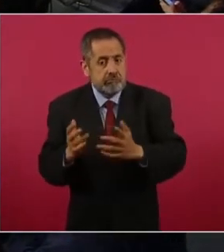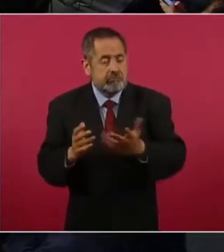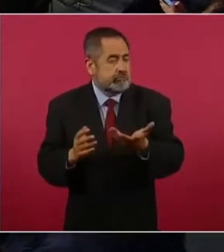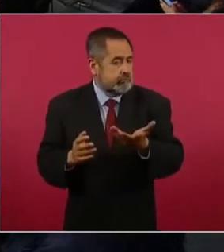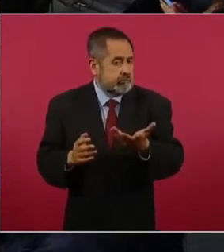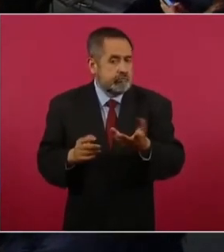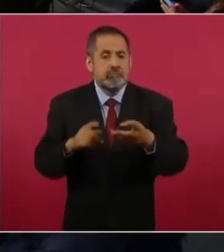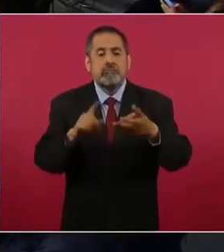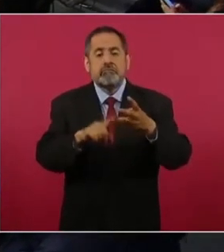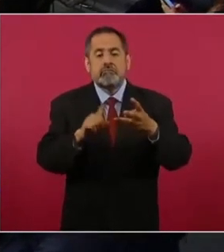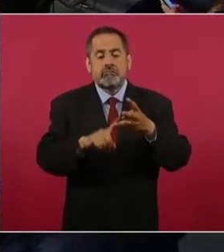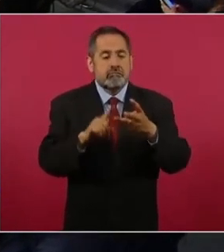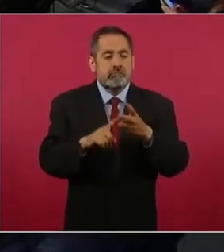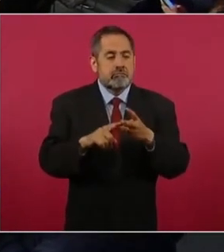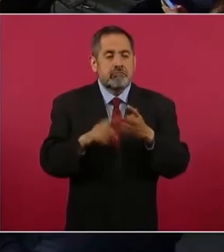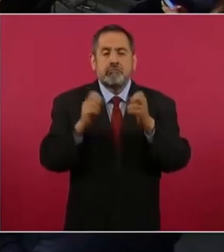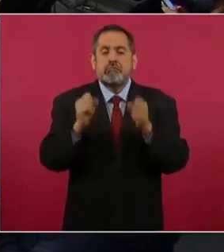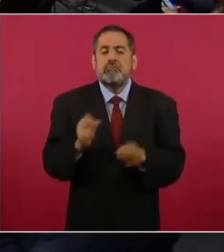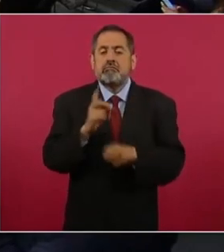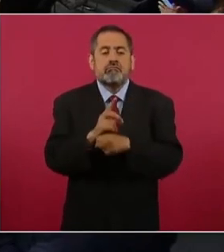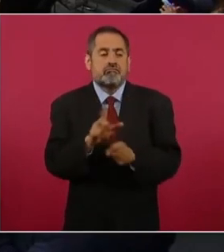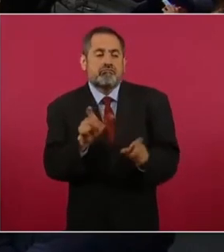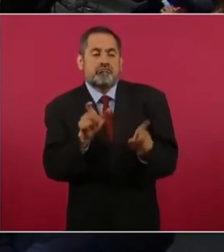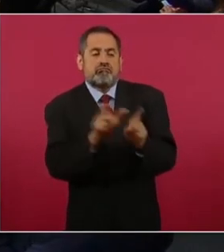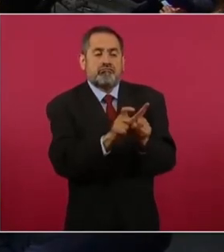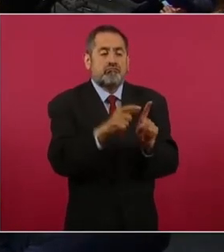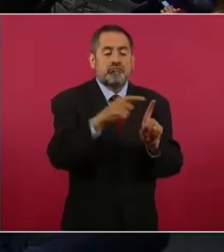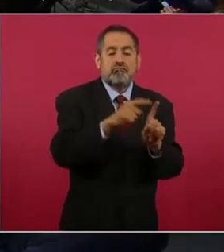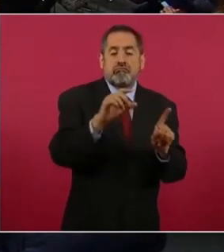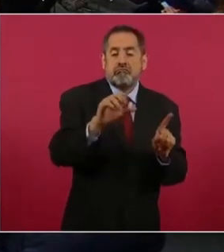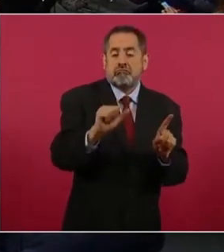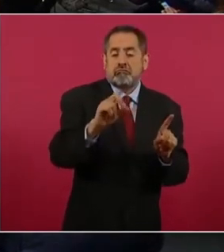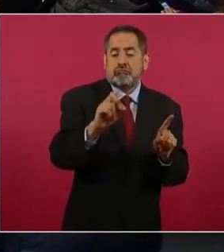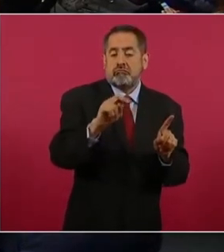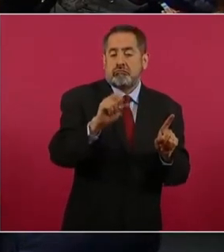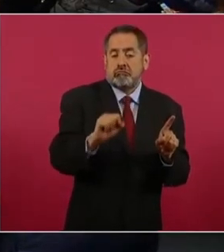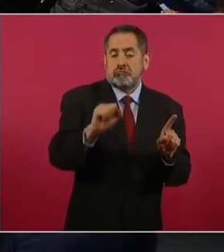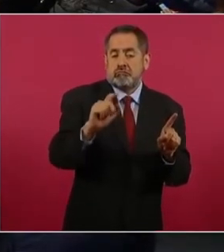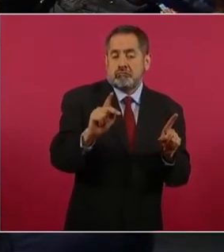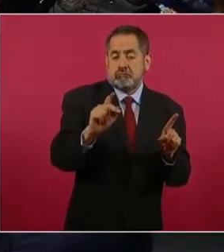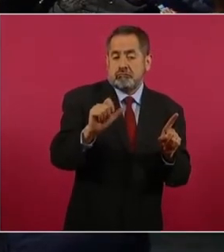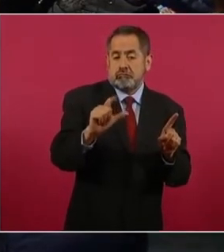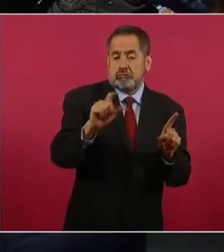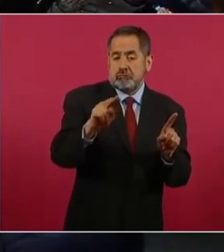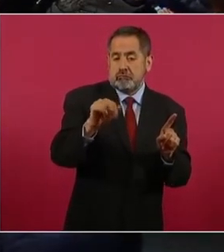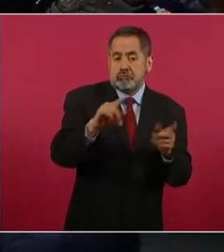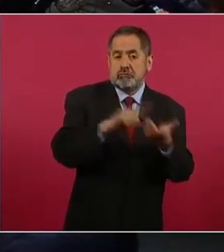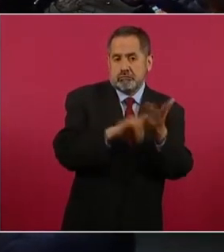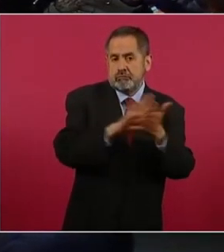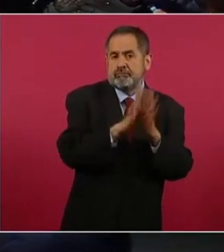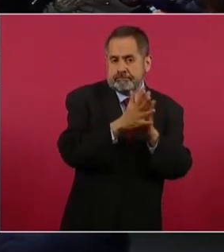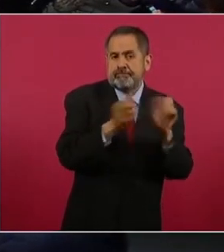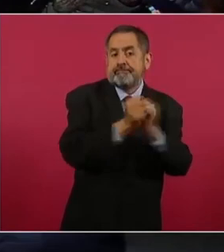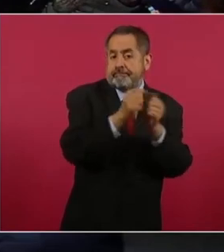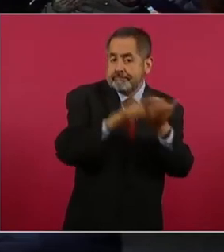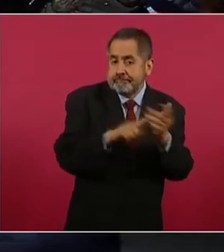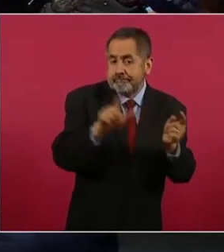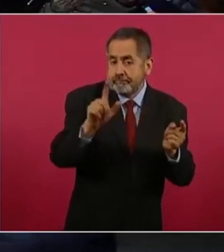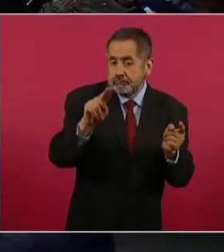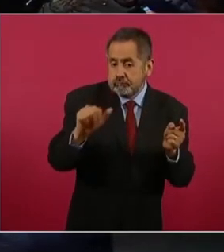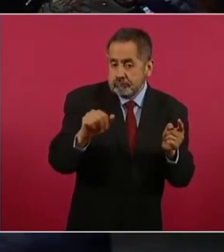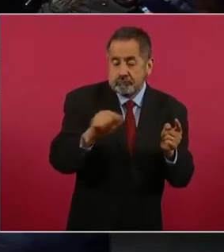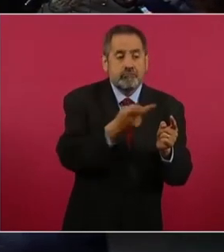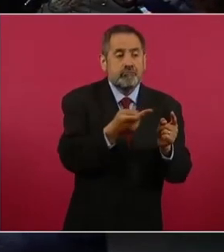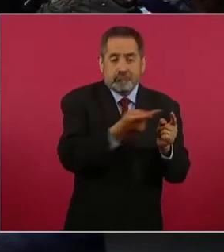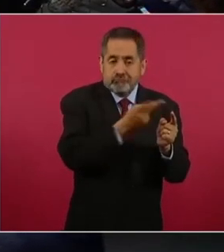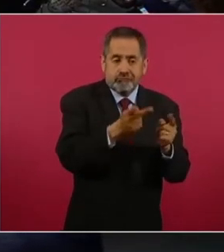seguridad hacia Cárdenas Palomino, que fue cómplice de Genaro García Luna, que también está siendo investigando en Estados Unidos, y al